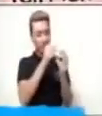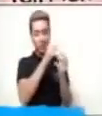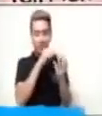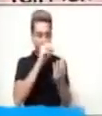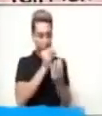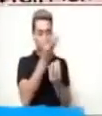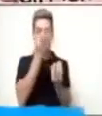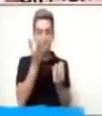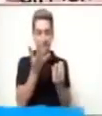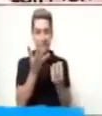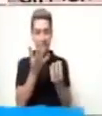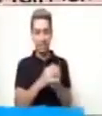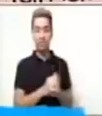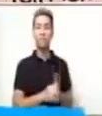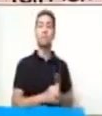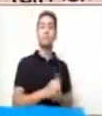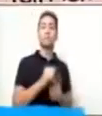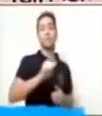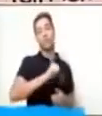acertijos.